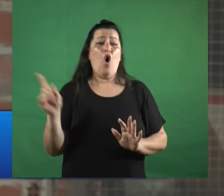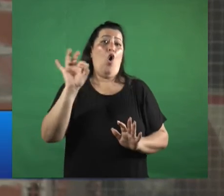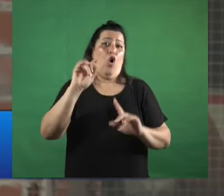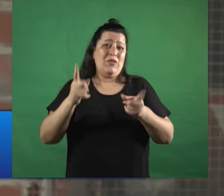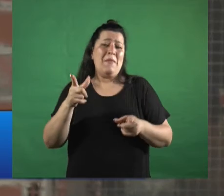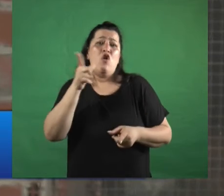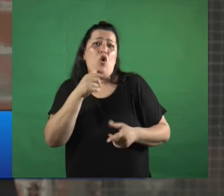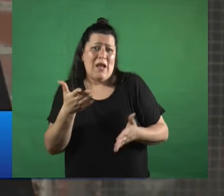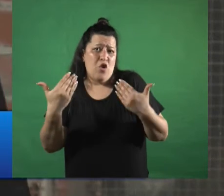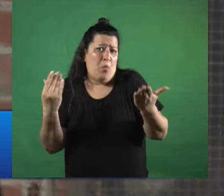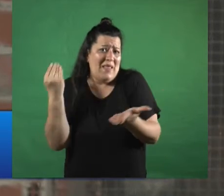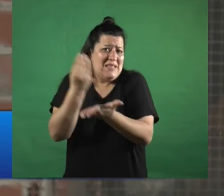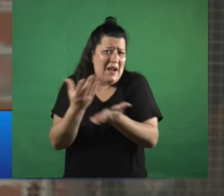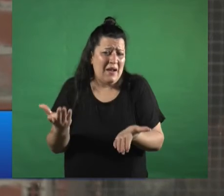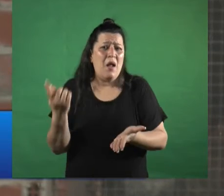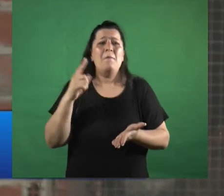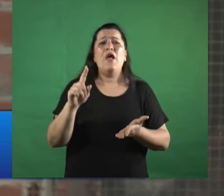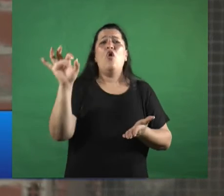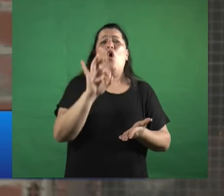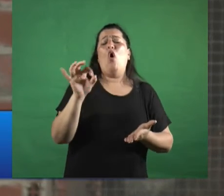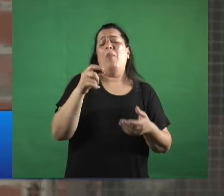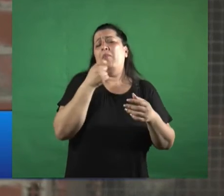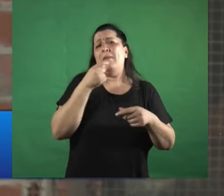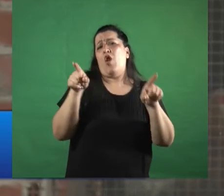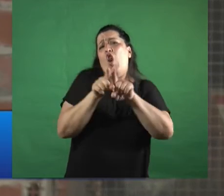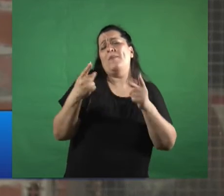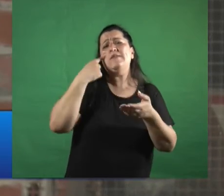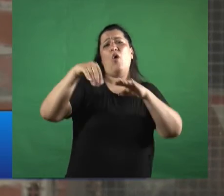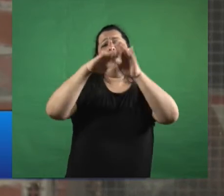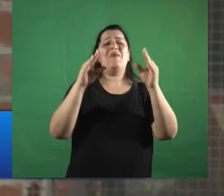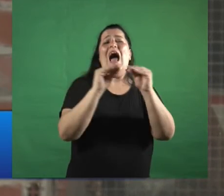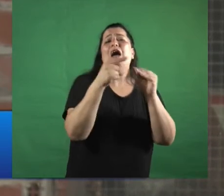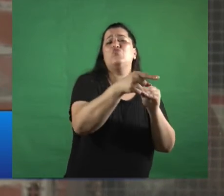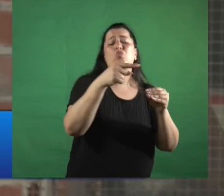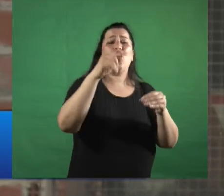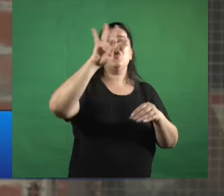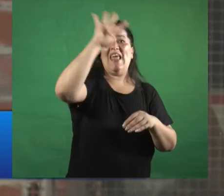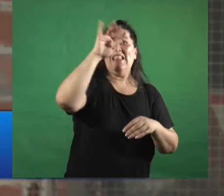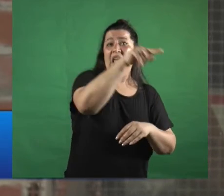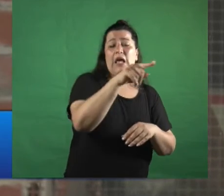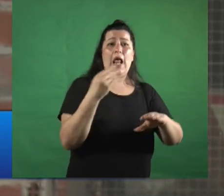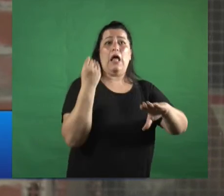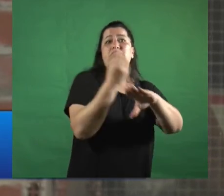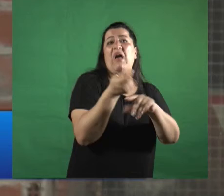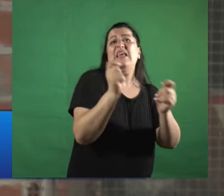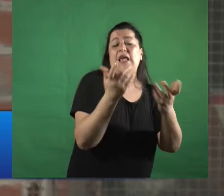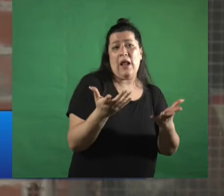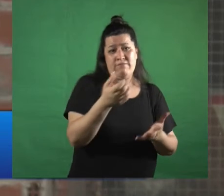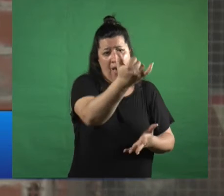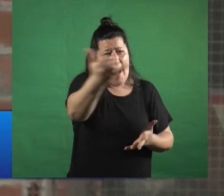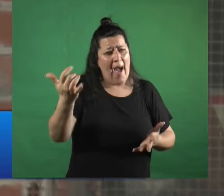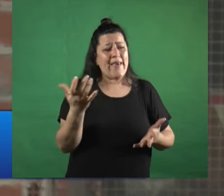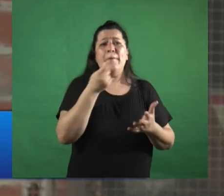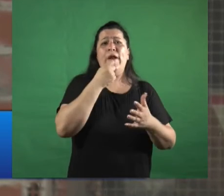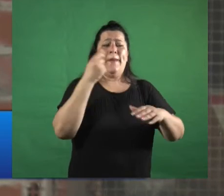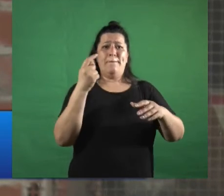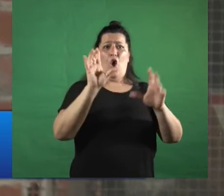entonces o nos da lo mismo que el instituto de asuntos indígenas no los gobiernos indígenas bueno pasa esas cosas entonces